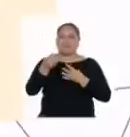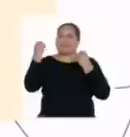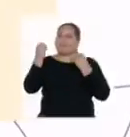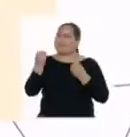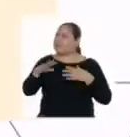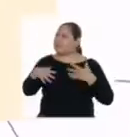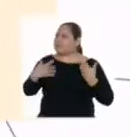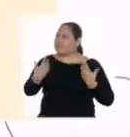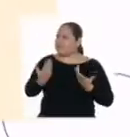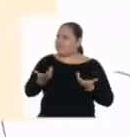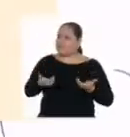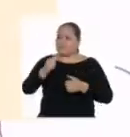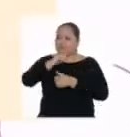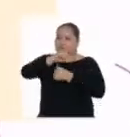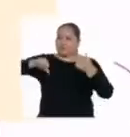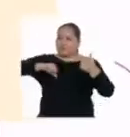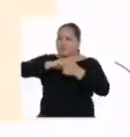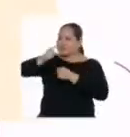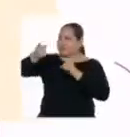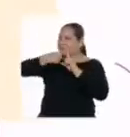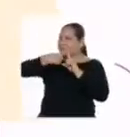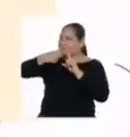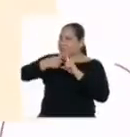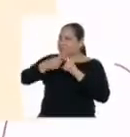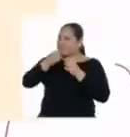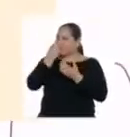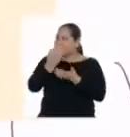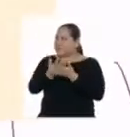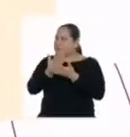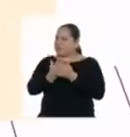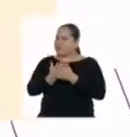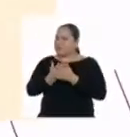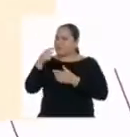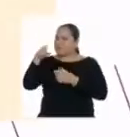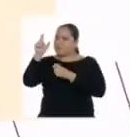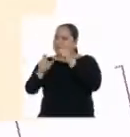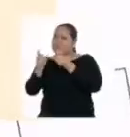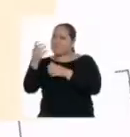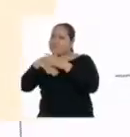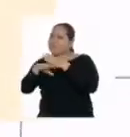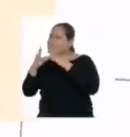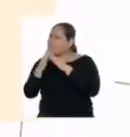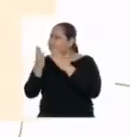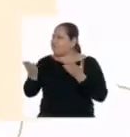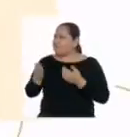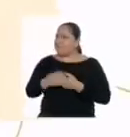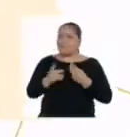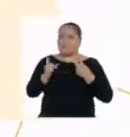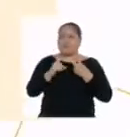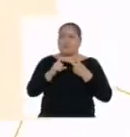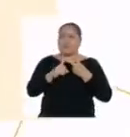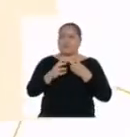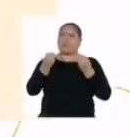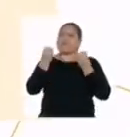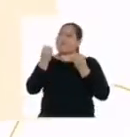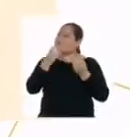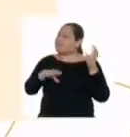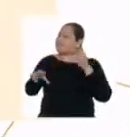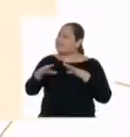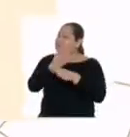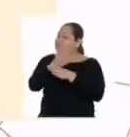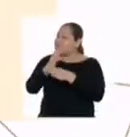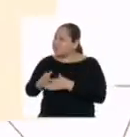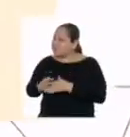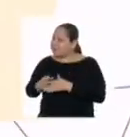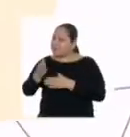¿cómo podemos lograr una convivencia positiva y armónica entre los miembros del hogar? ¿Cómo hacemos para compartir